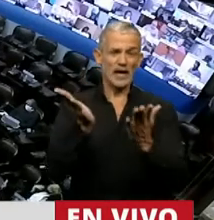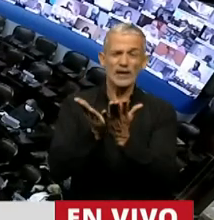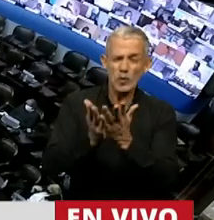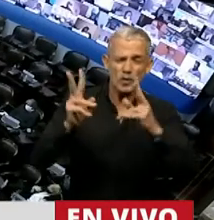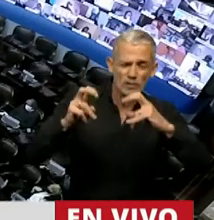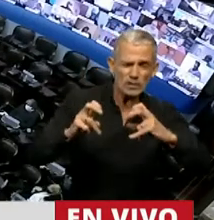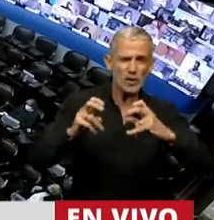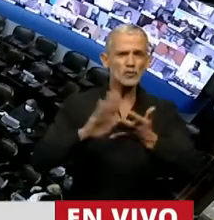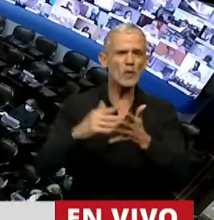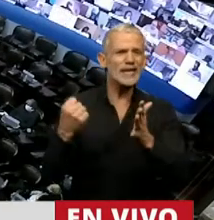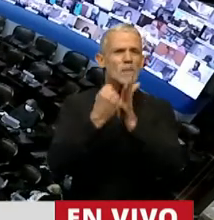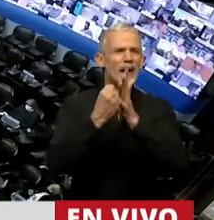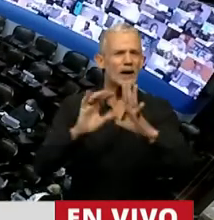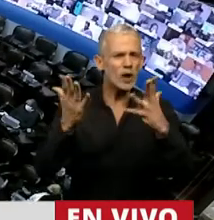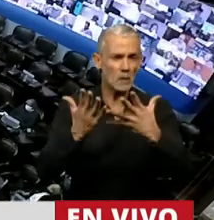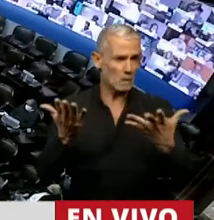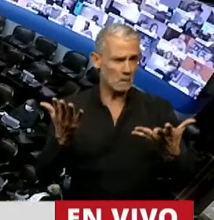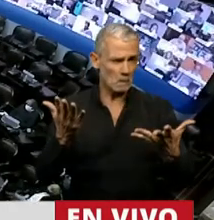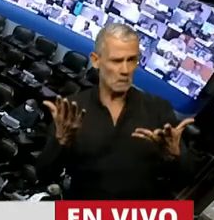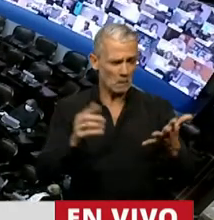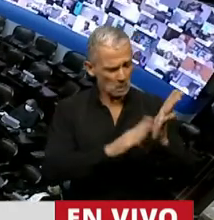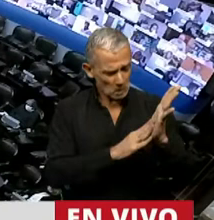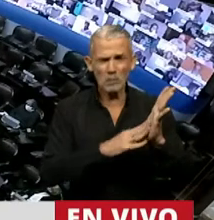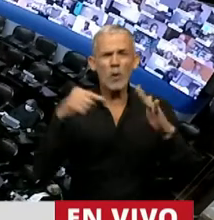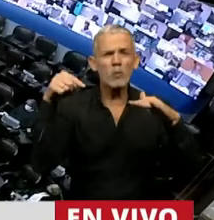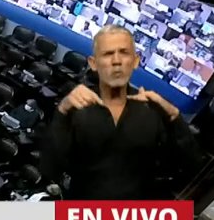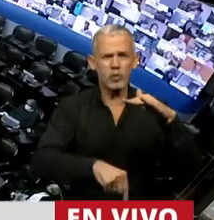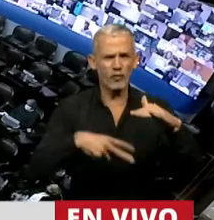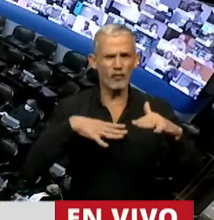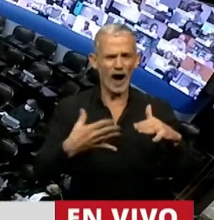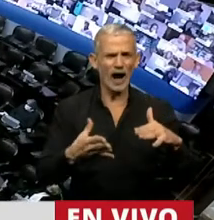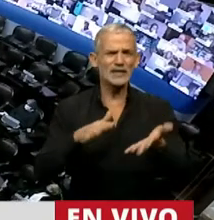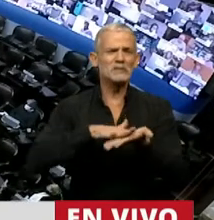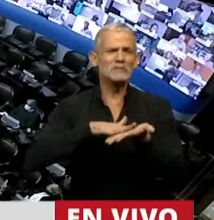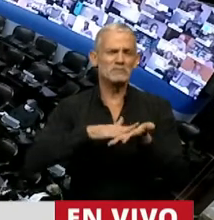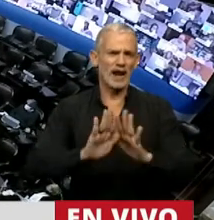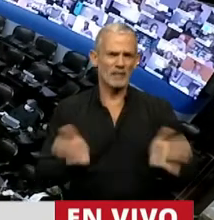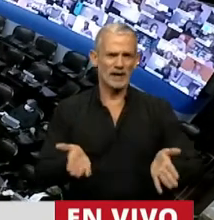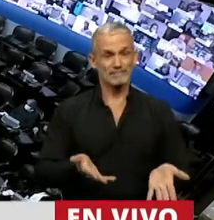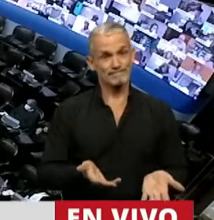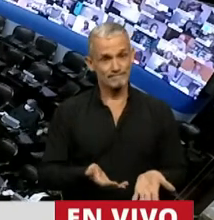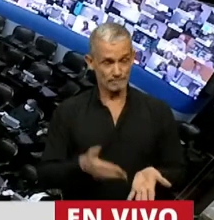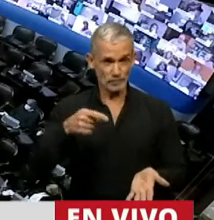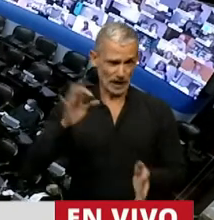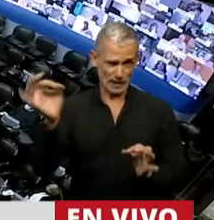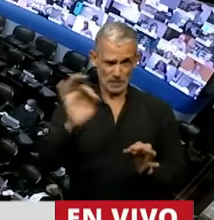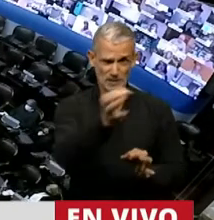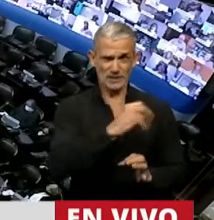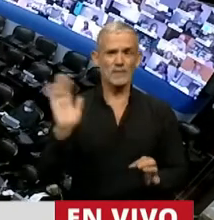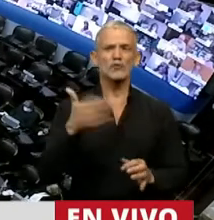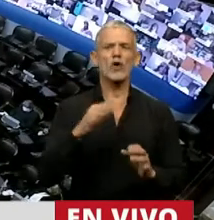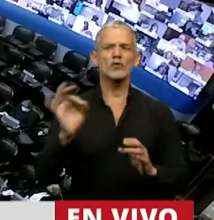de impacto ambiental que no tienen la profundidad que tendrían que traer. Esto lo sabemos todos.